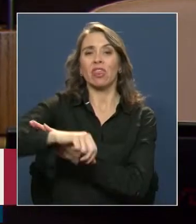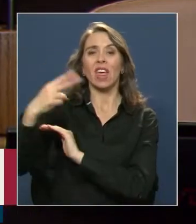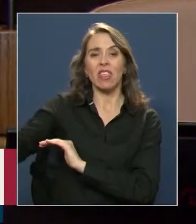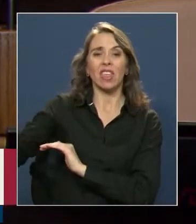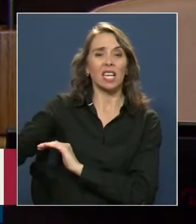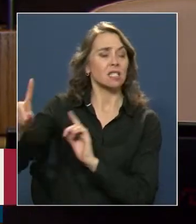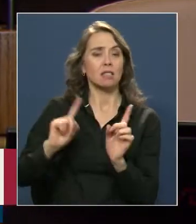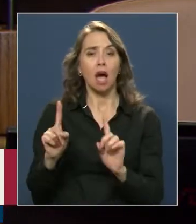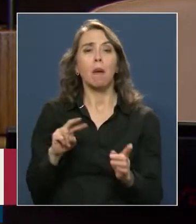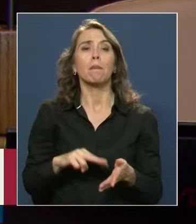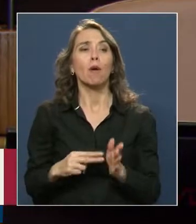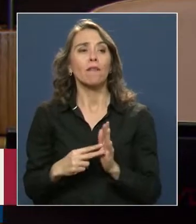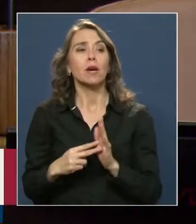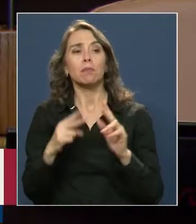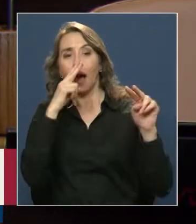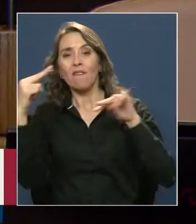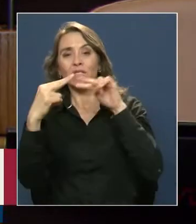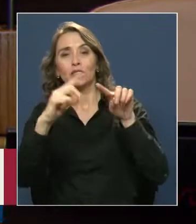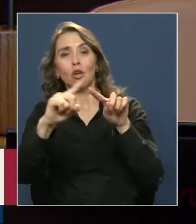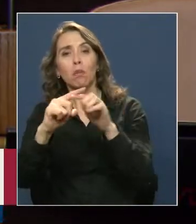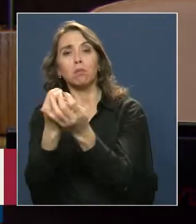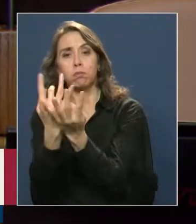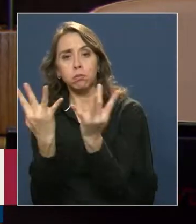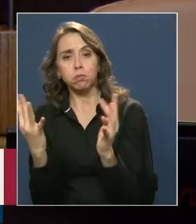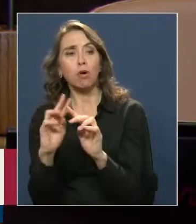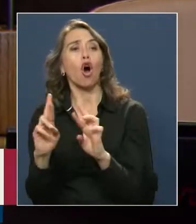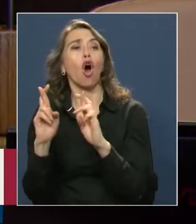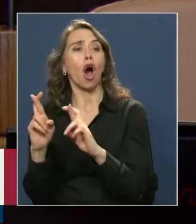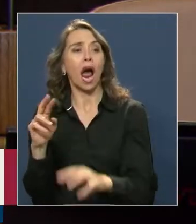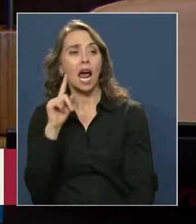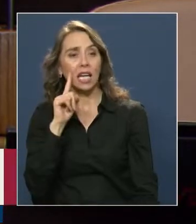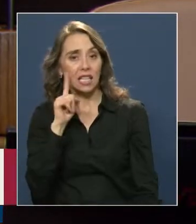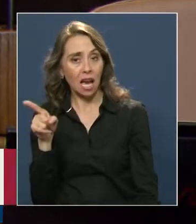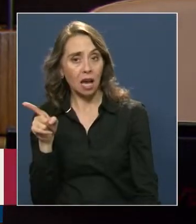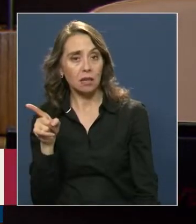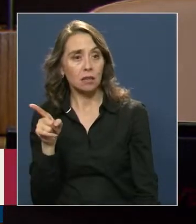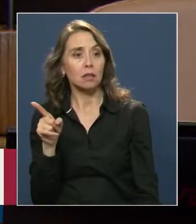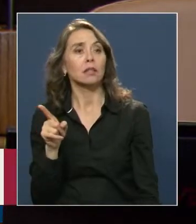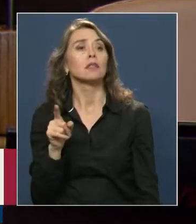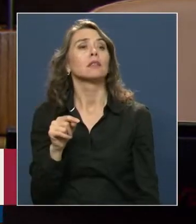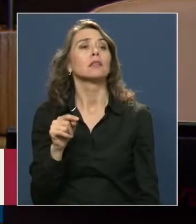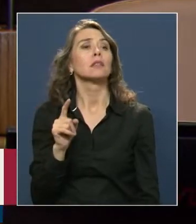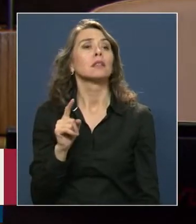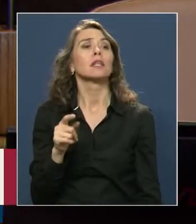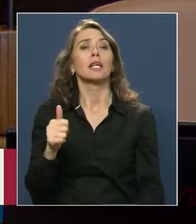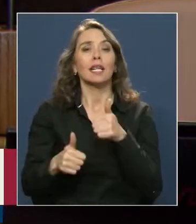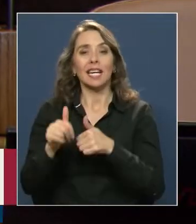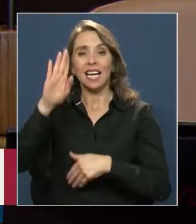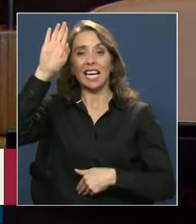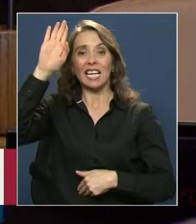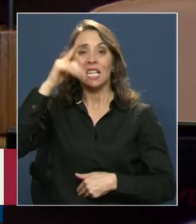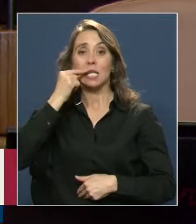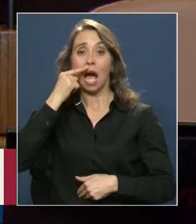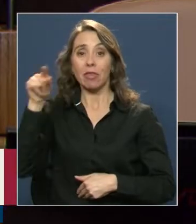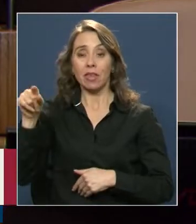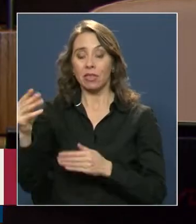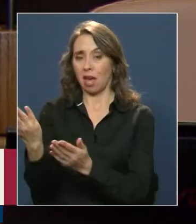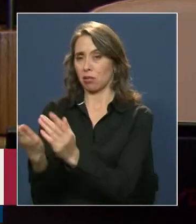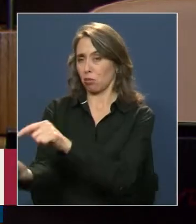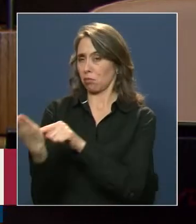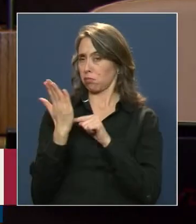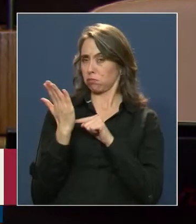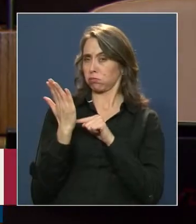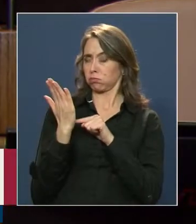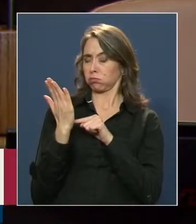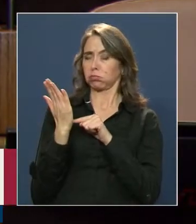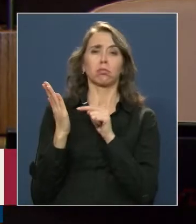problema. Si visiones pluralistas pueden estar integradas, ojalá que los tengan. Si no, porque el candidato que se propone a nuestra consideración